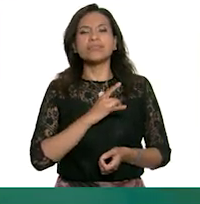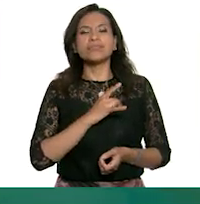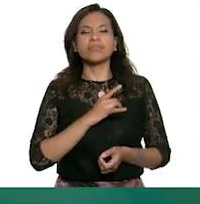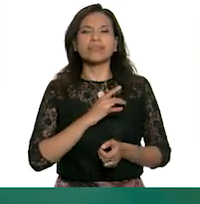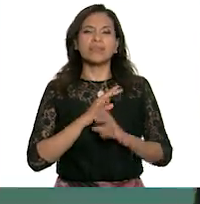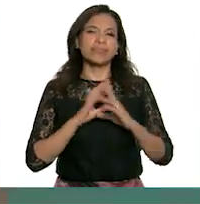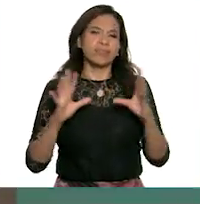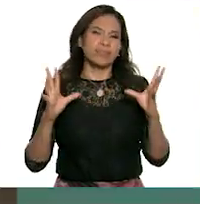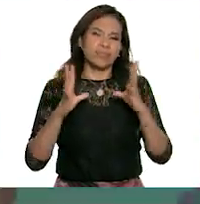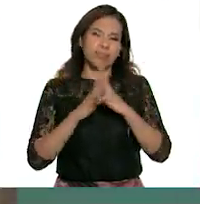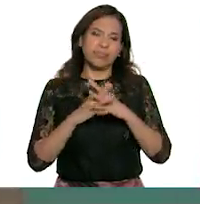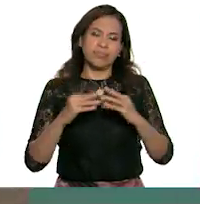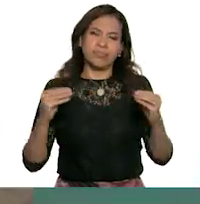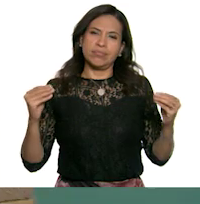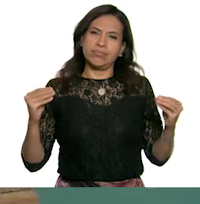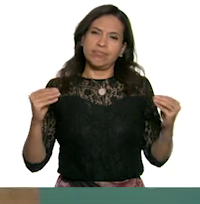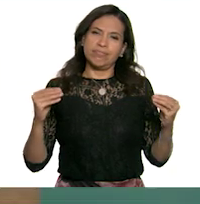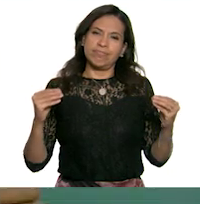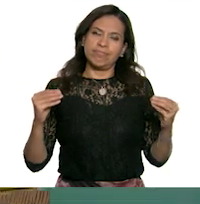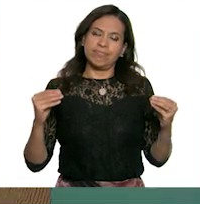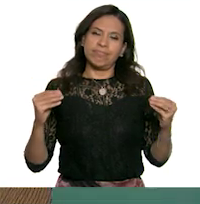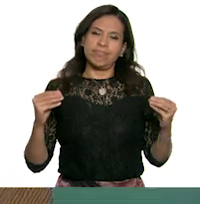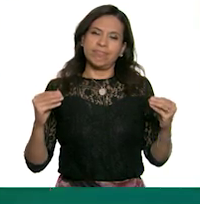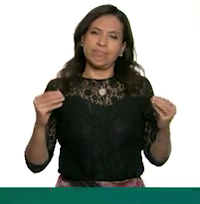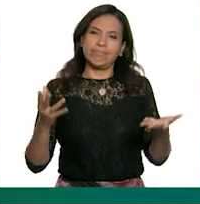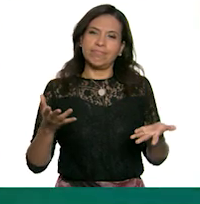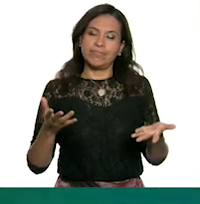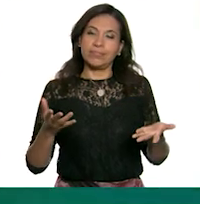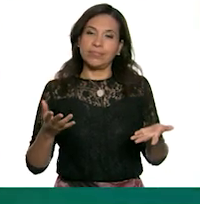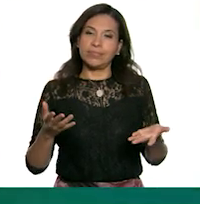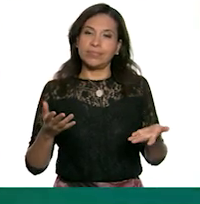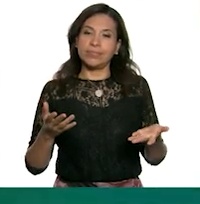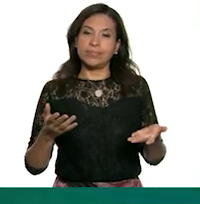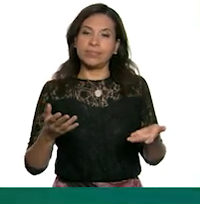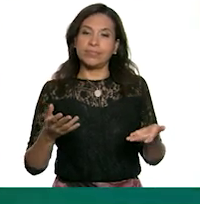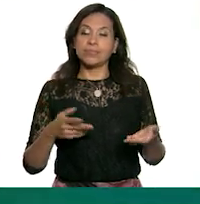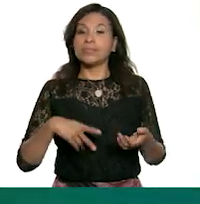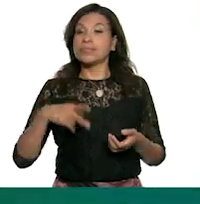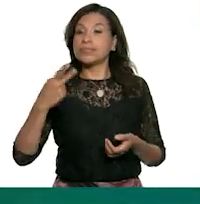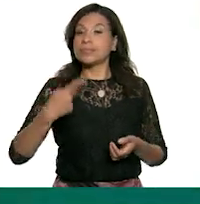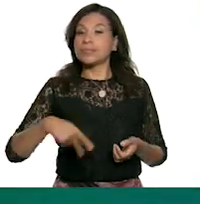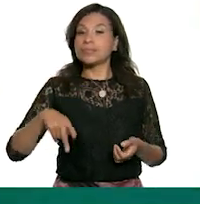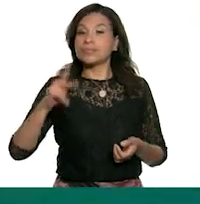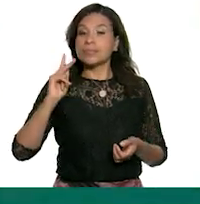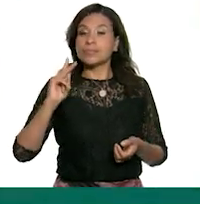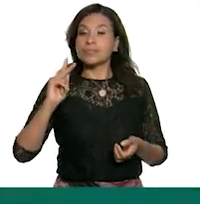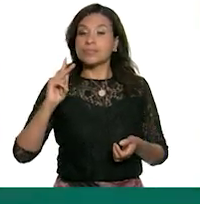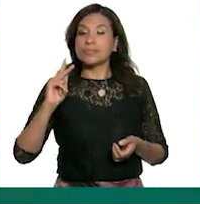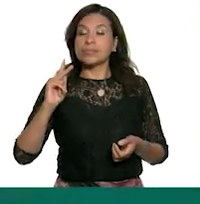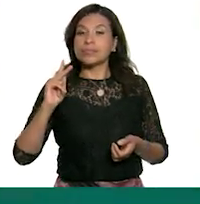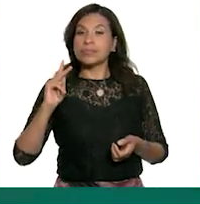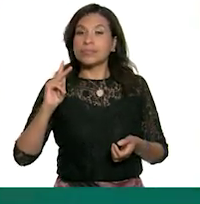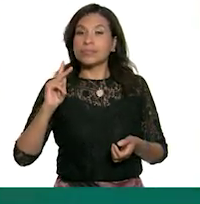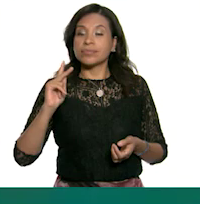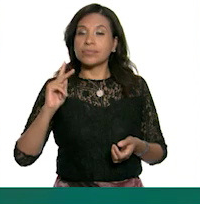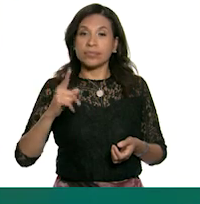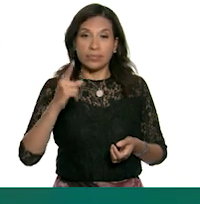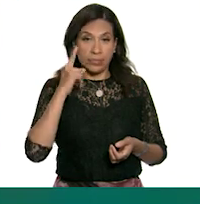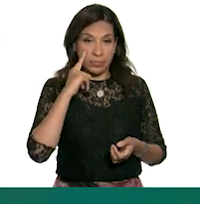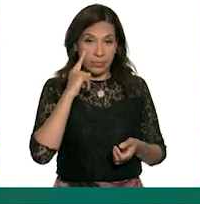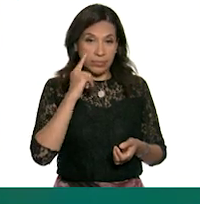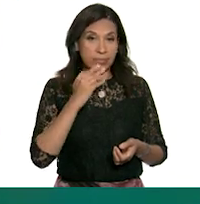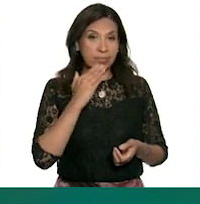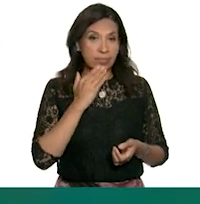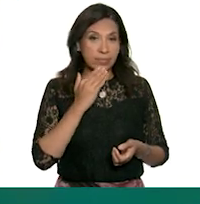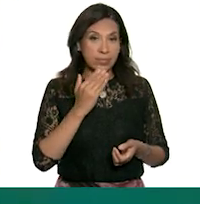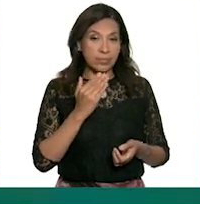¡Pum! Fue desapareciendo. Pero, fíjate muy bien.